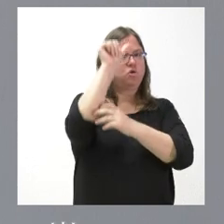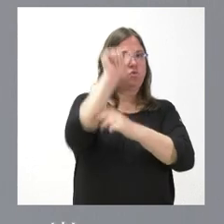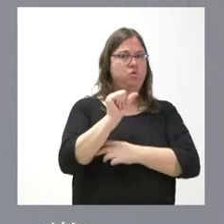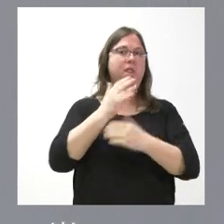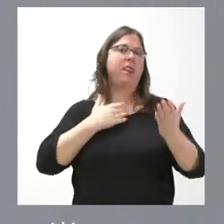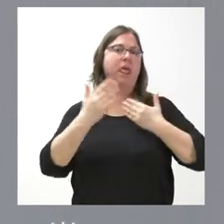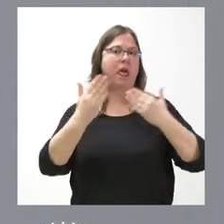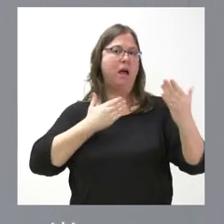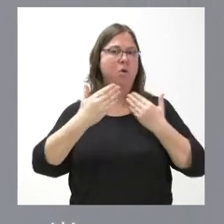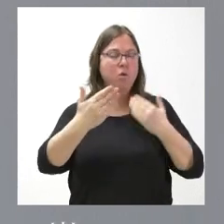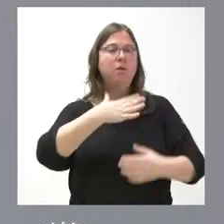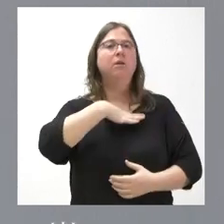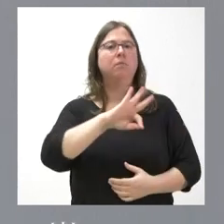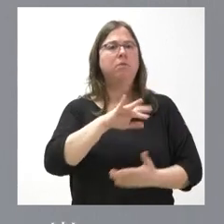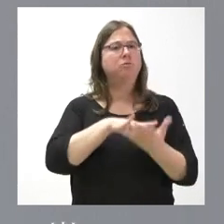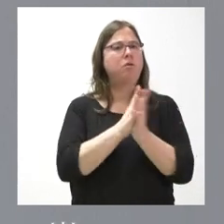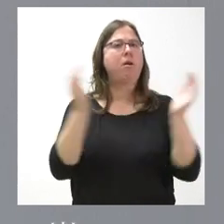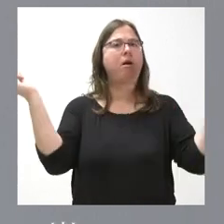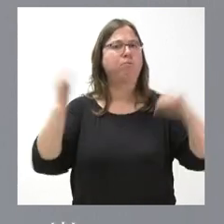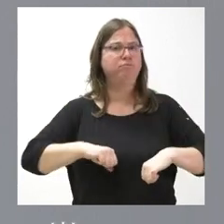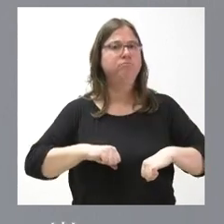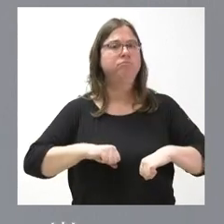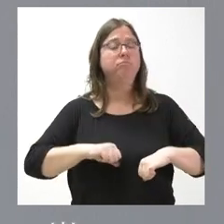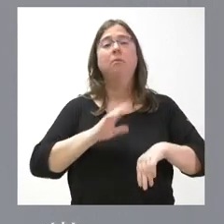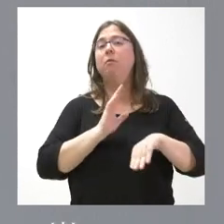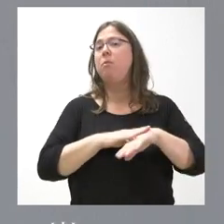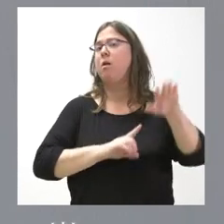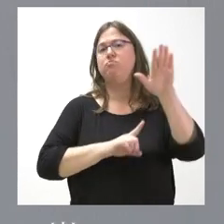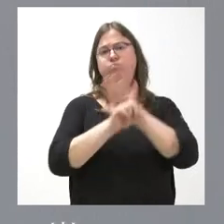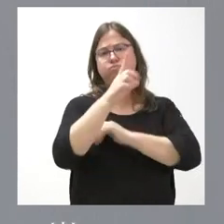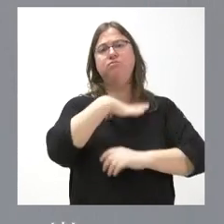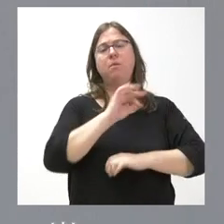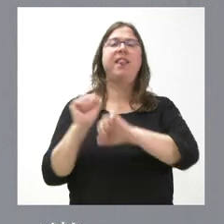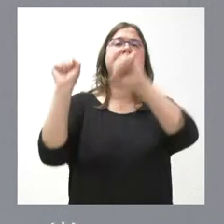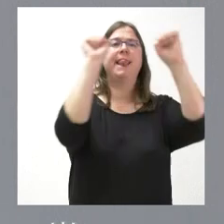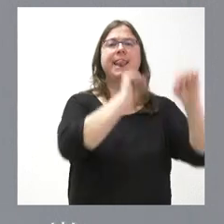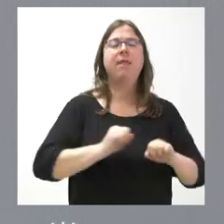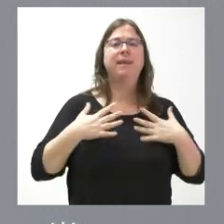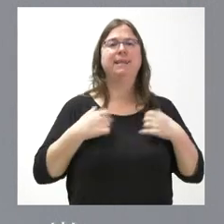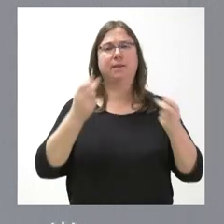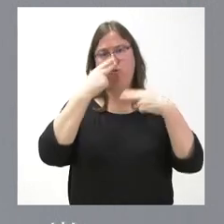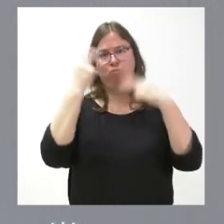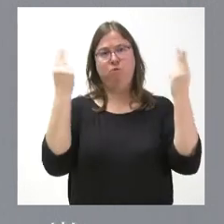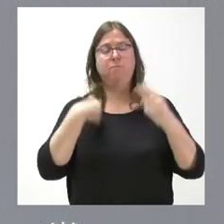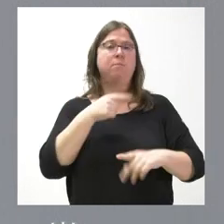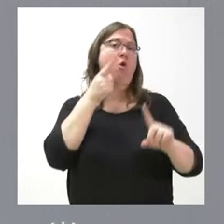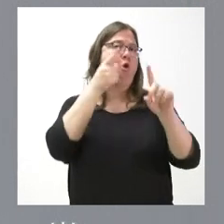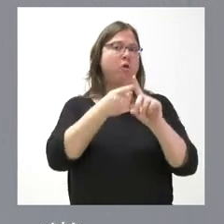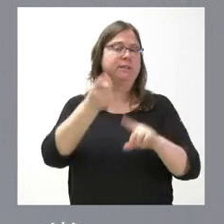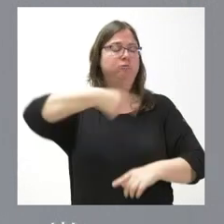y seguro que podremos llegar a acuerdos en ese sentido para seguir avanzando en la defensa de la salud pública, que es el objetivo que todos